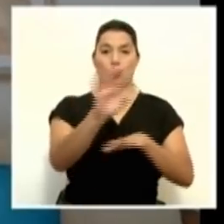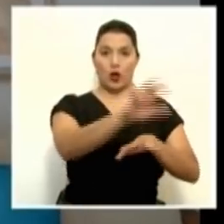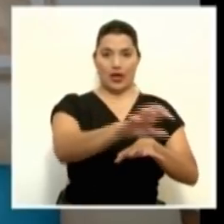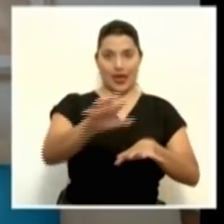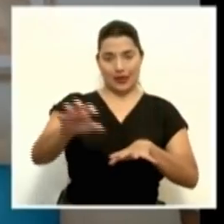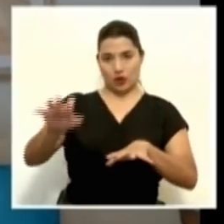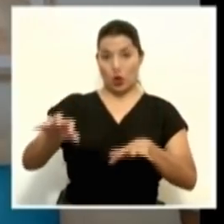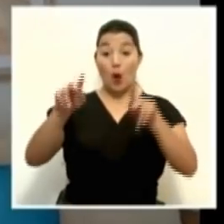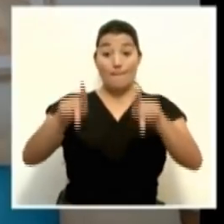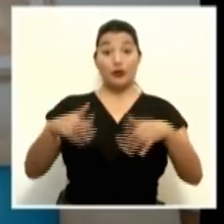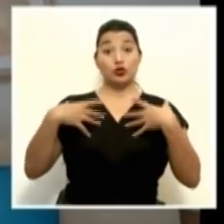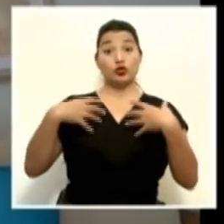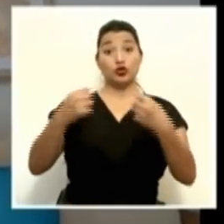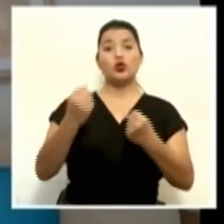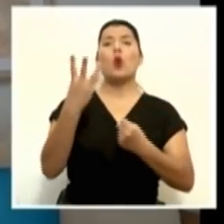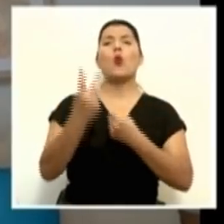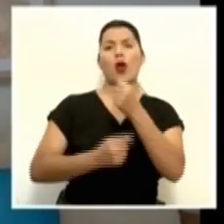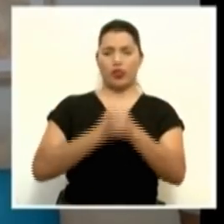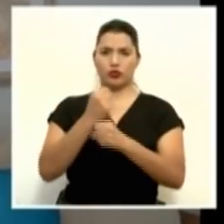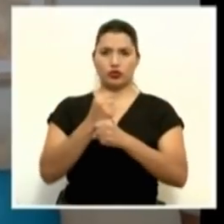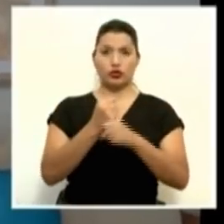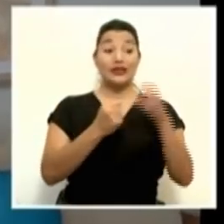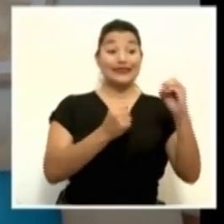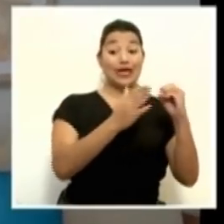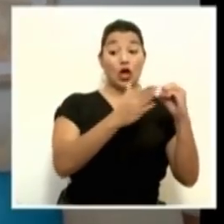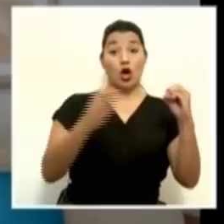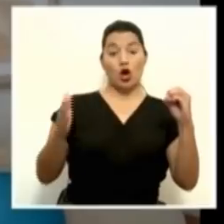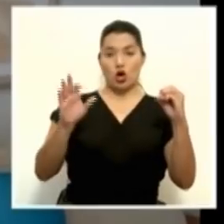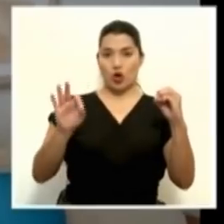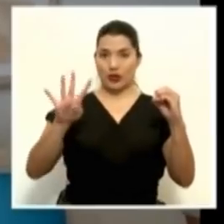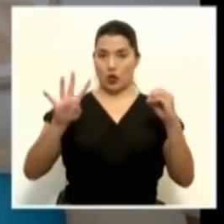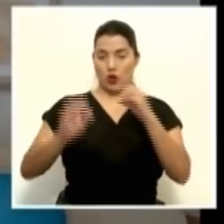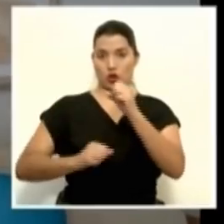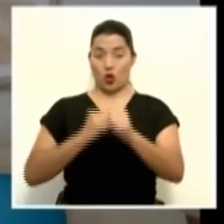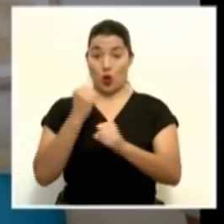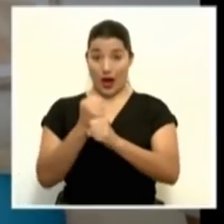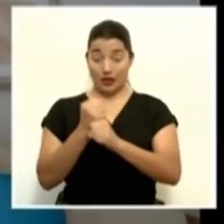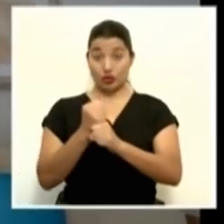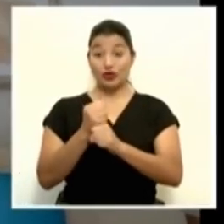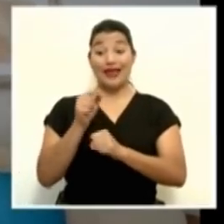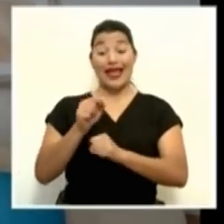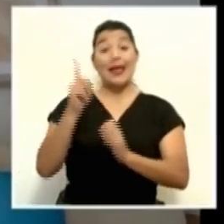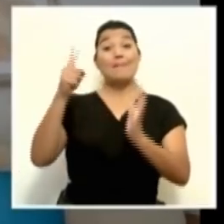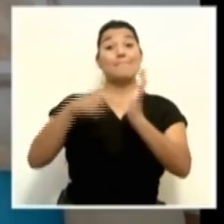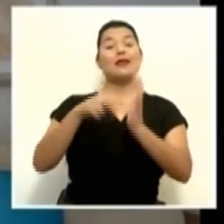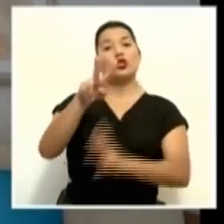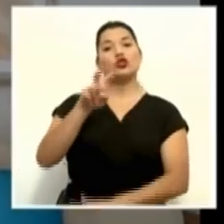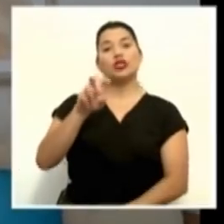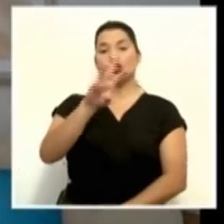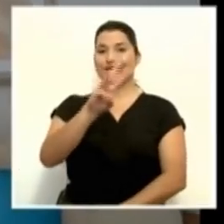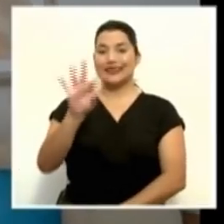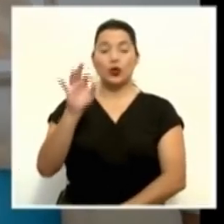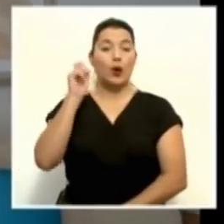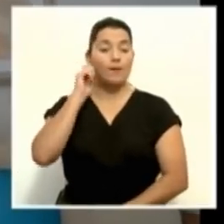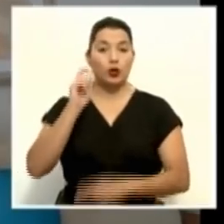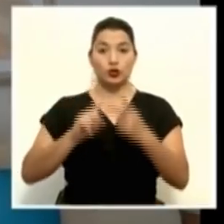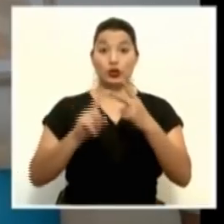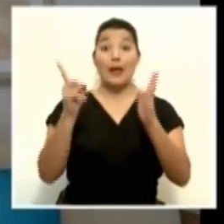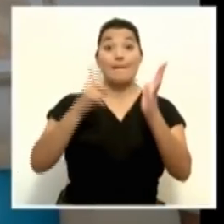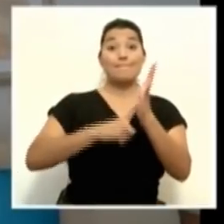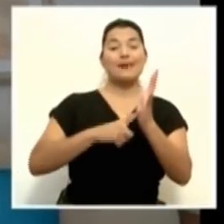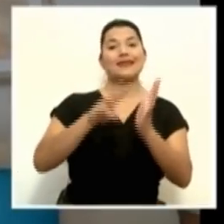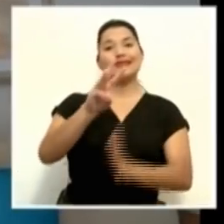recuperados tienen un rango de edad de 0 a los 94 años, de las cuales 1.269 son mujeres y 1